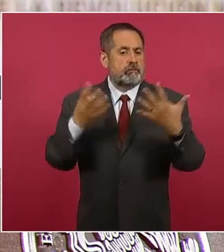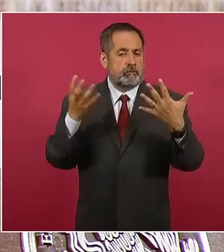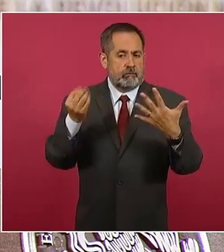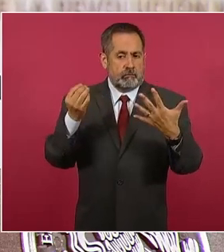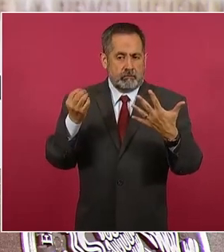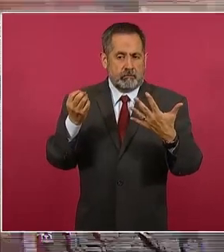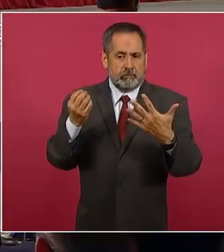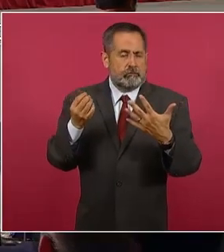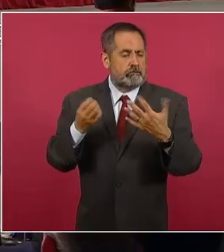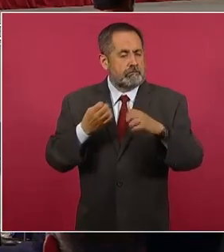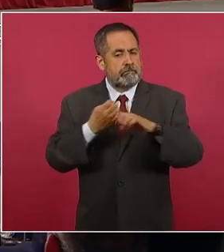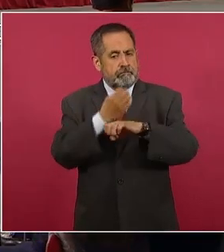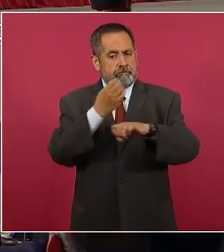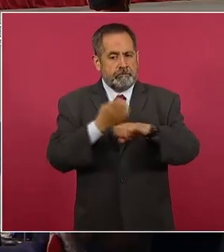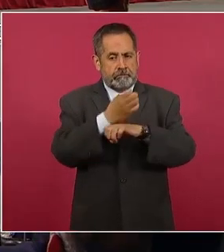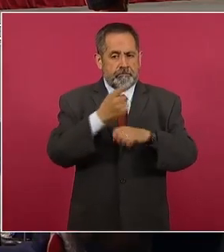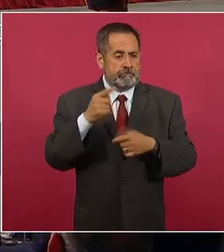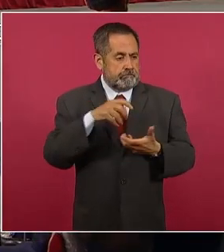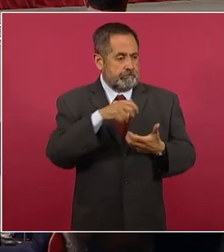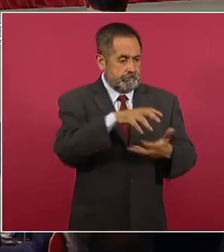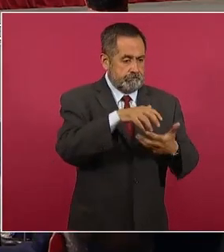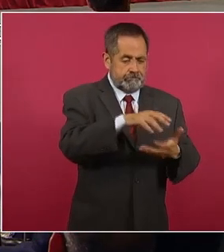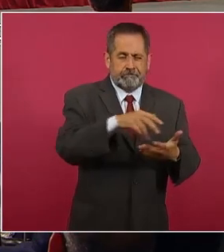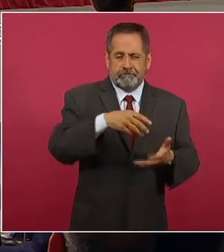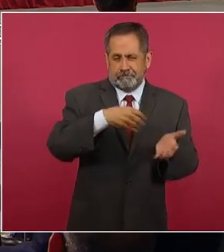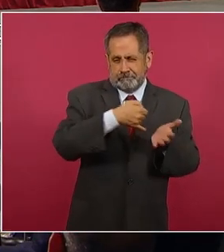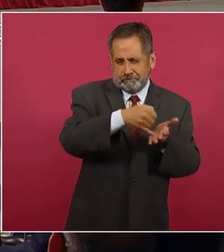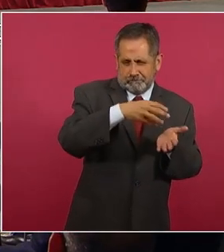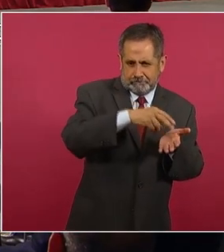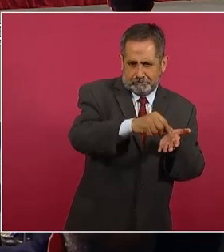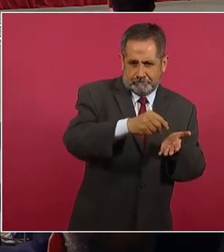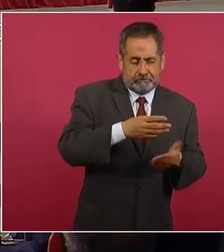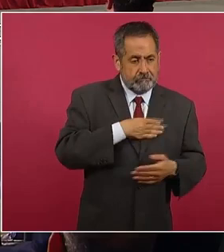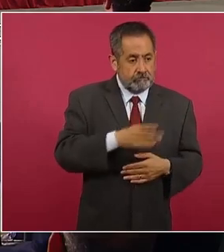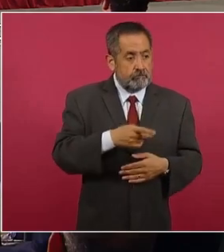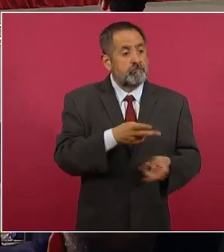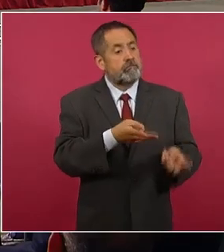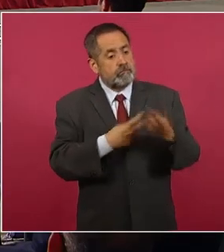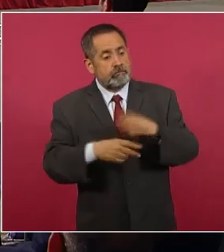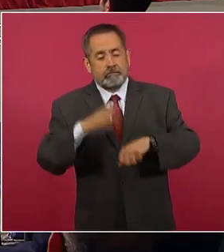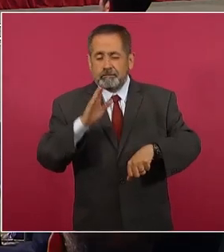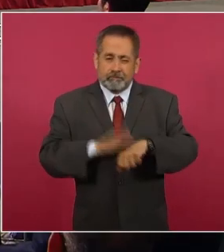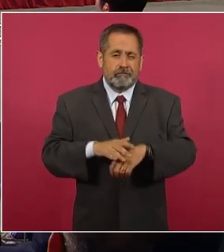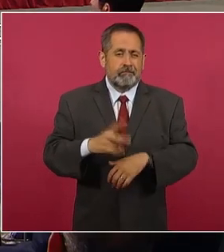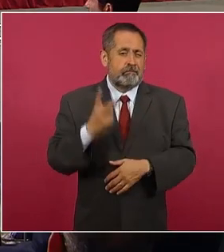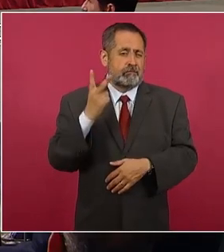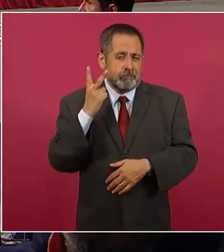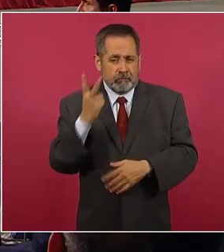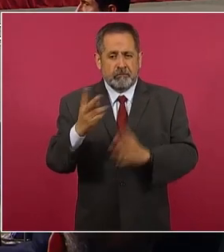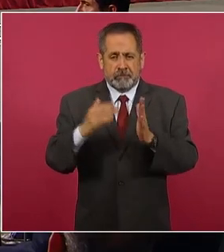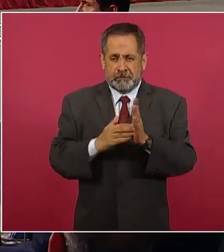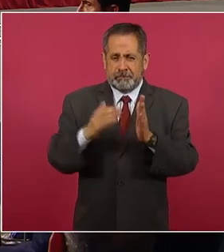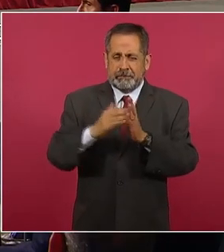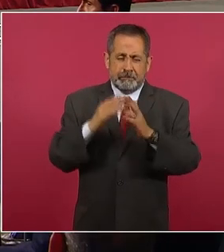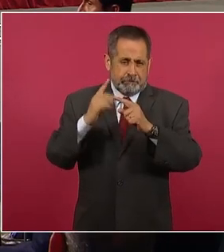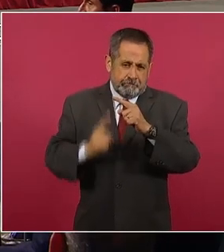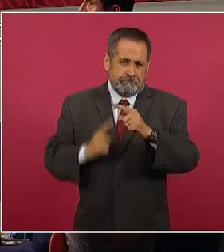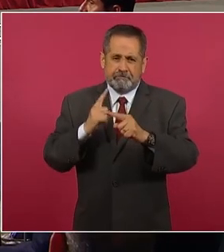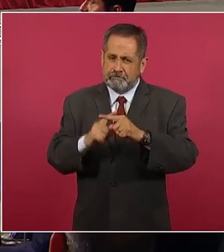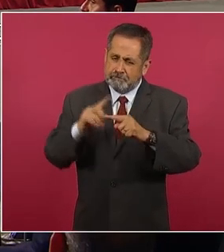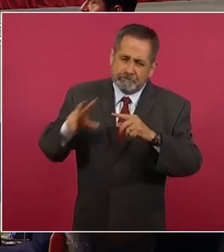la distribución de fertilizantes, estimamos dos millones de toneladas más. Entonces, es una meta sobre la que nos